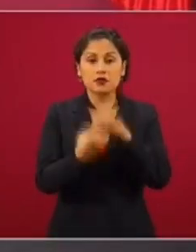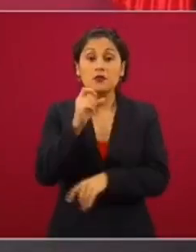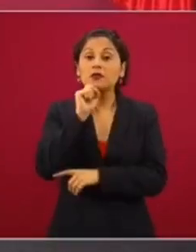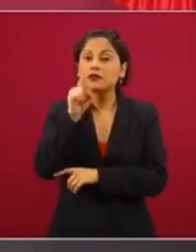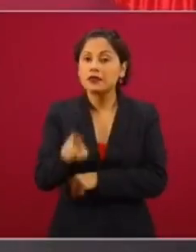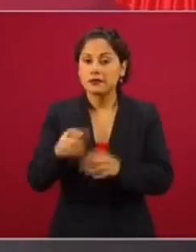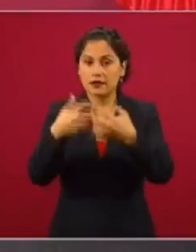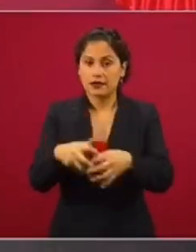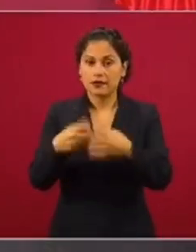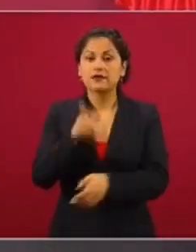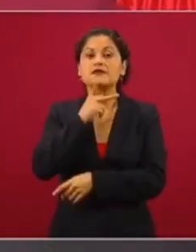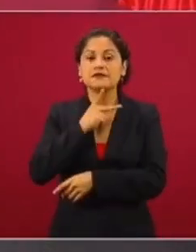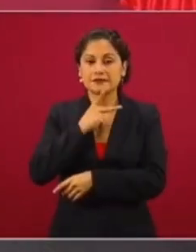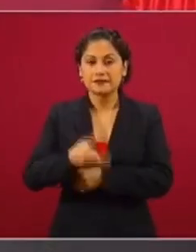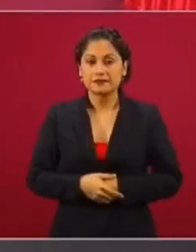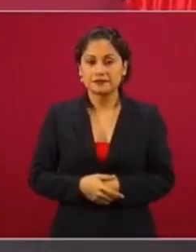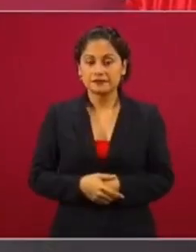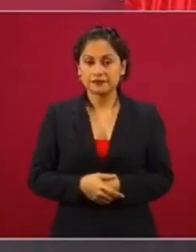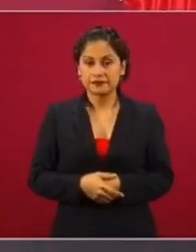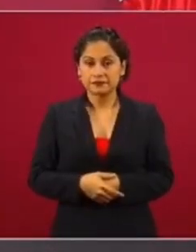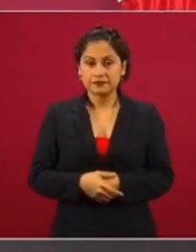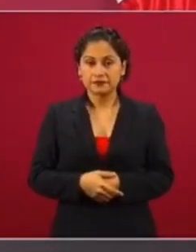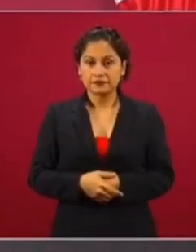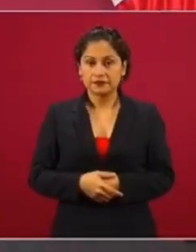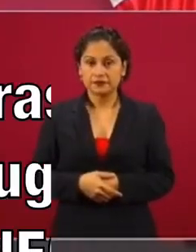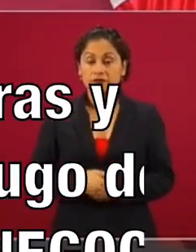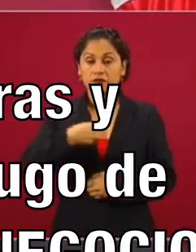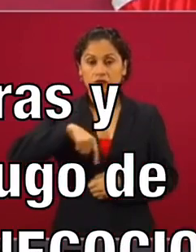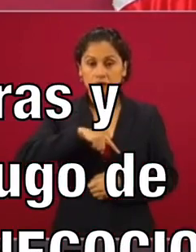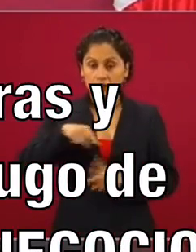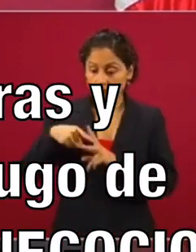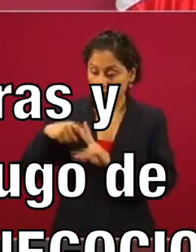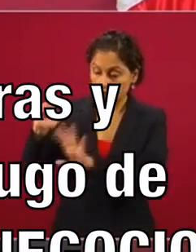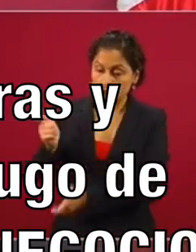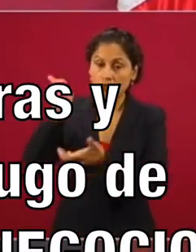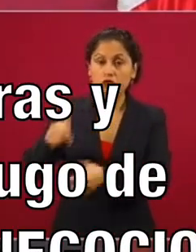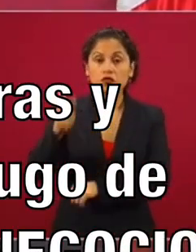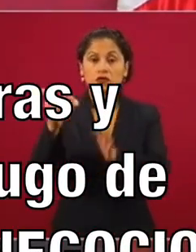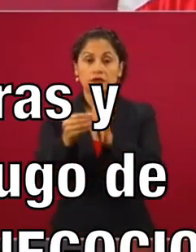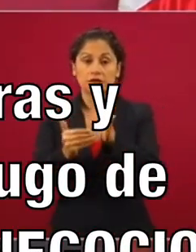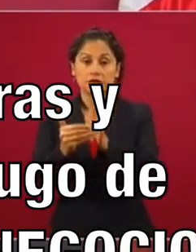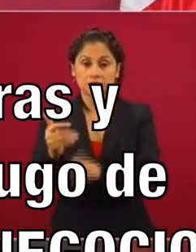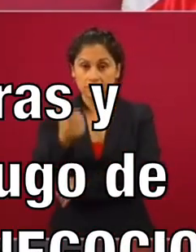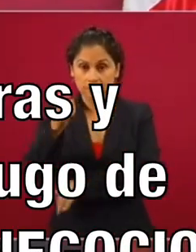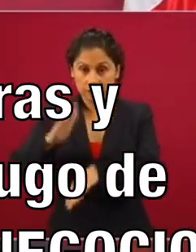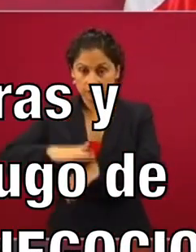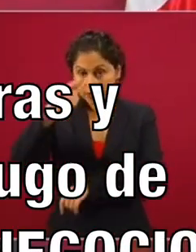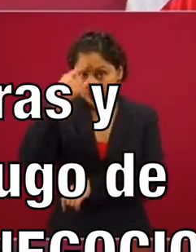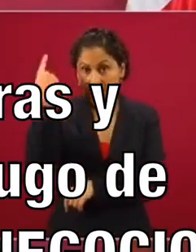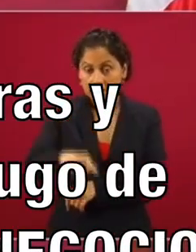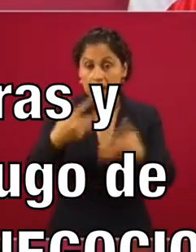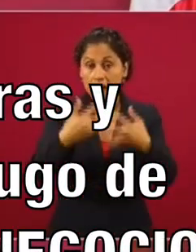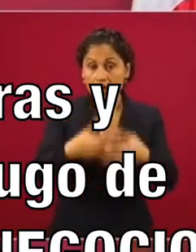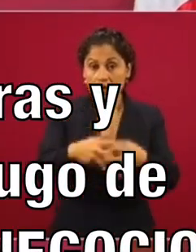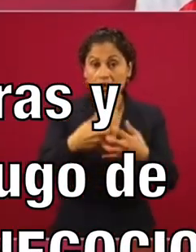destinar 12.000 millones de pesos más para la rehabilitación de las seis refinerías.